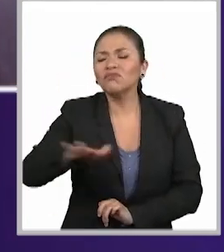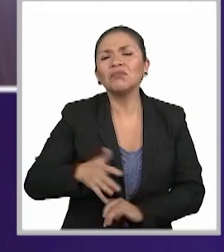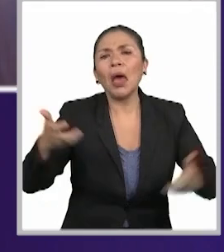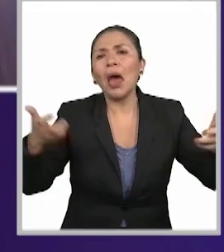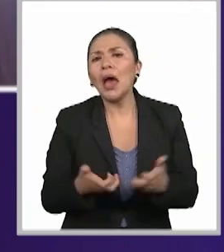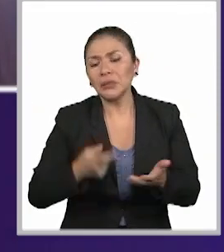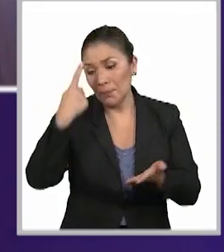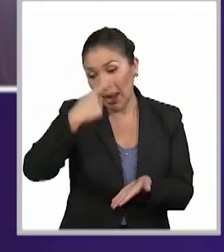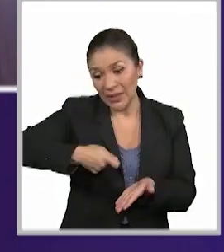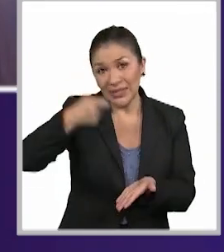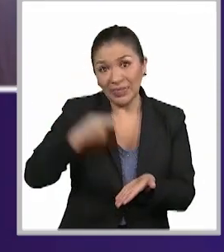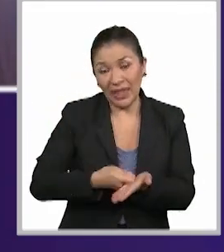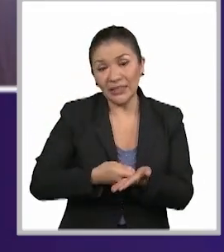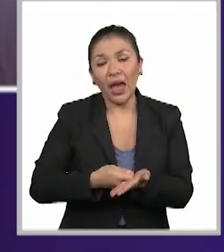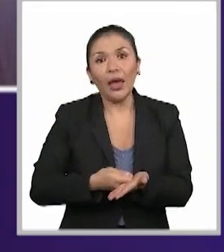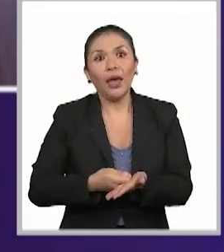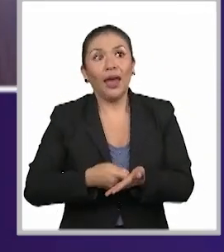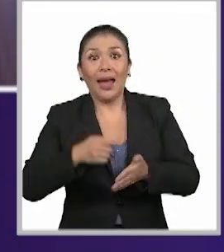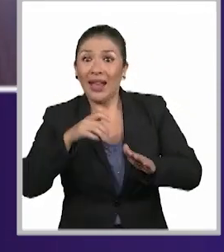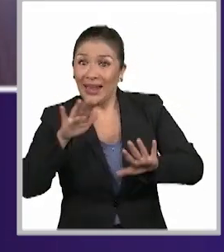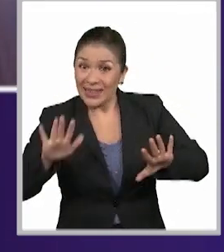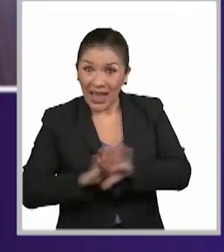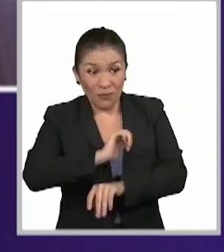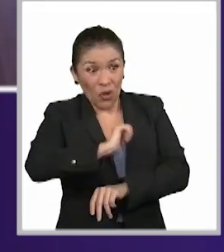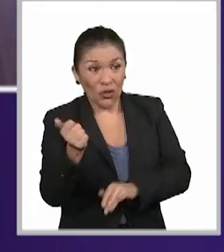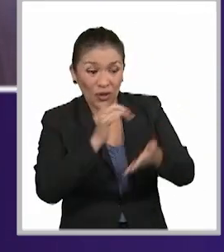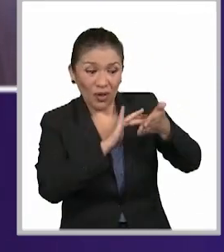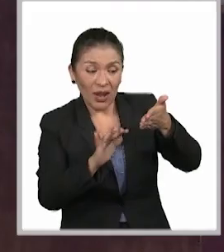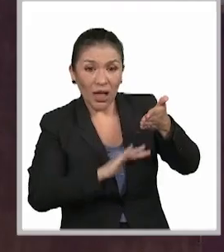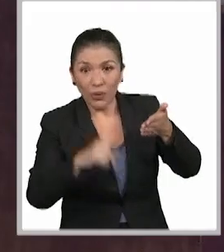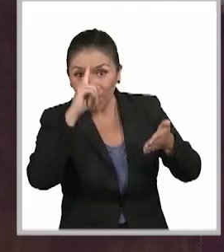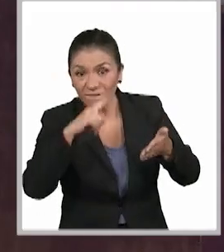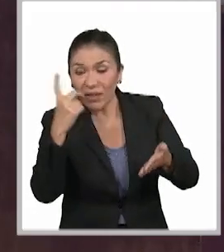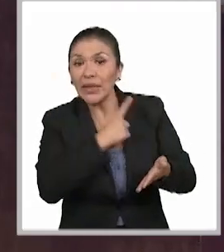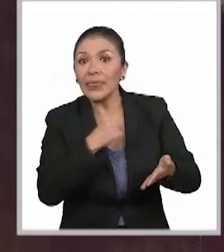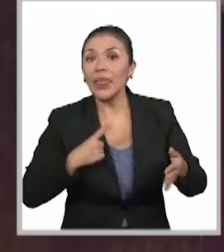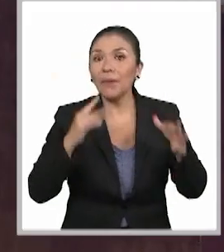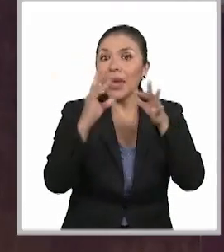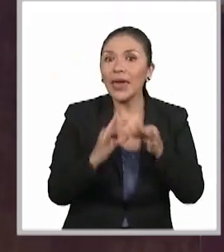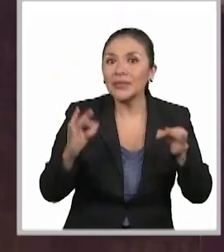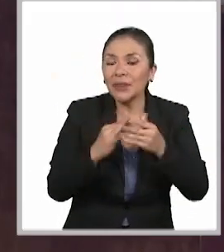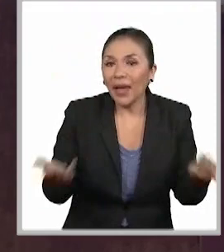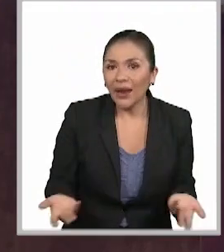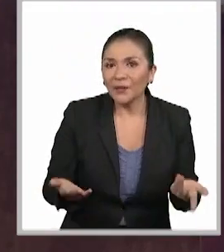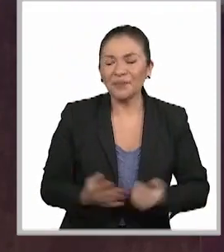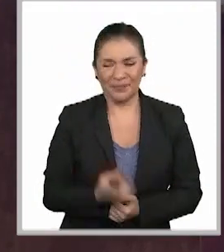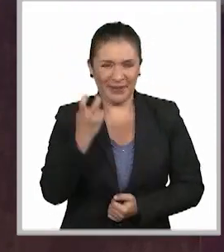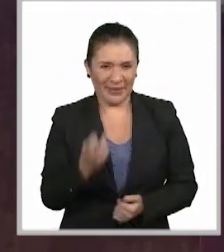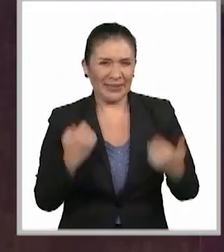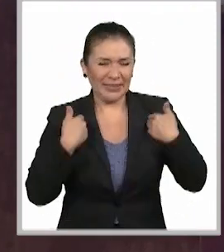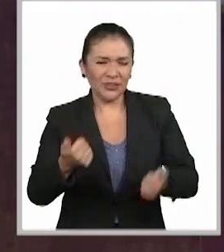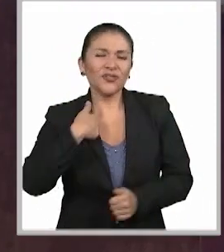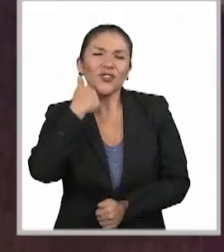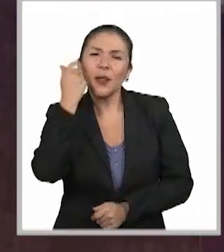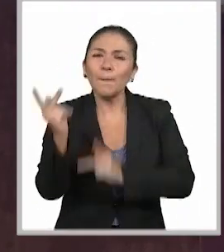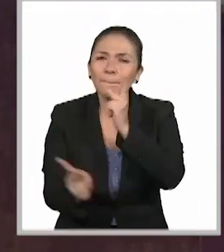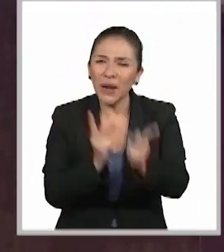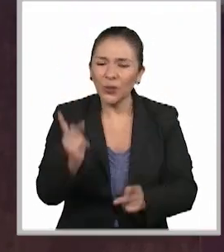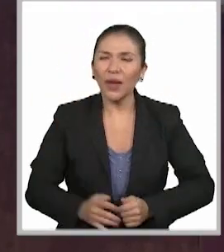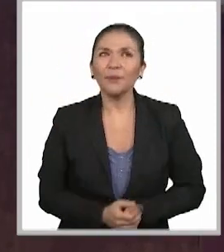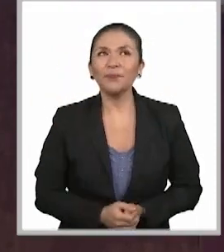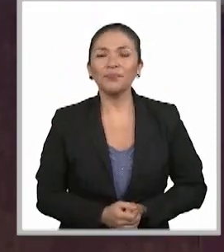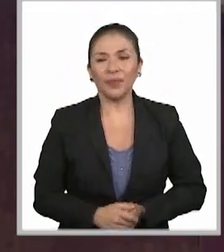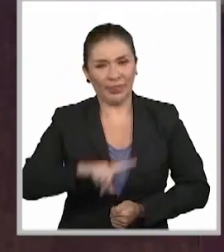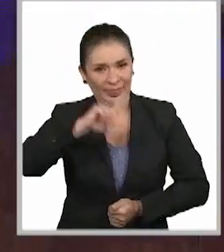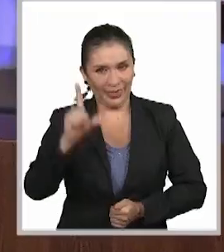la elaboración de una sentencia de lectura fácil se tienen que explicar, ¿no? En ese mismo contexto, Paula, me gustaría preguntarte,